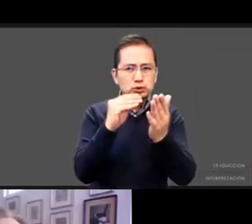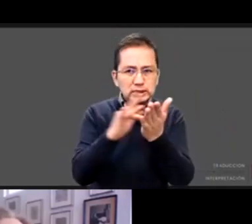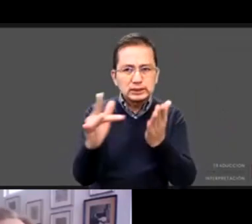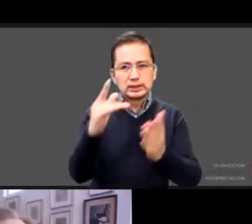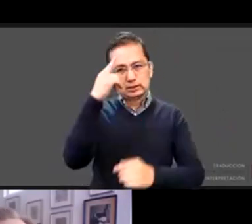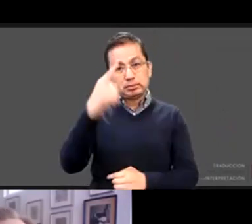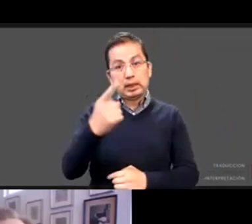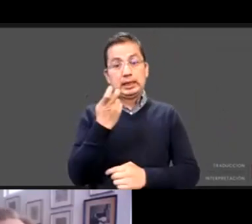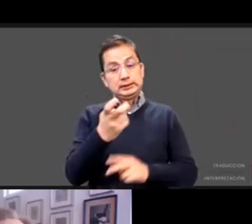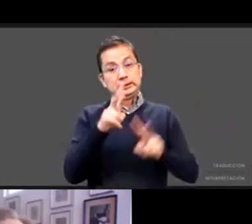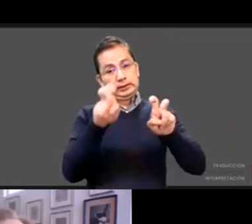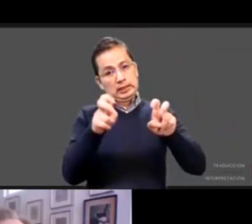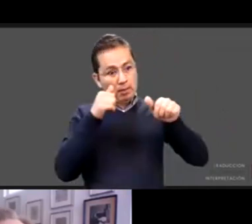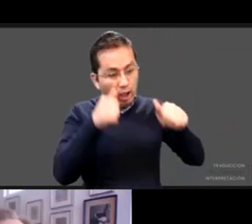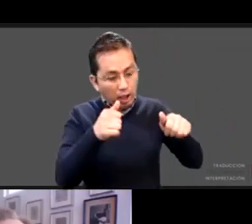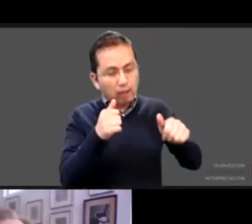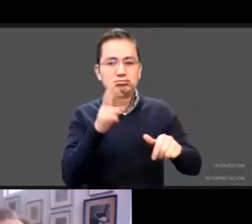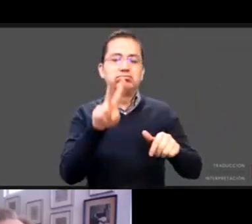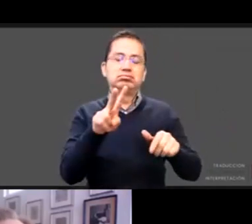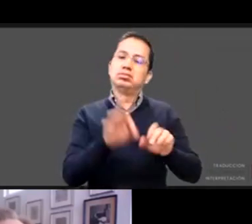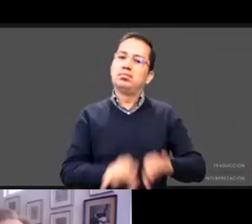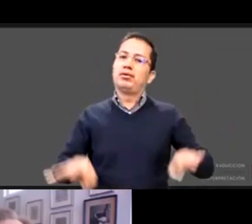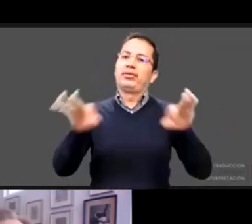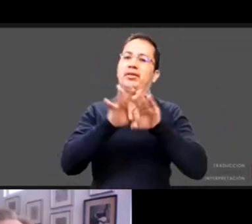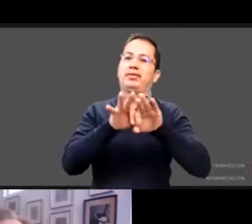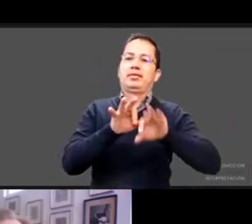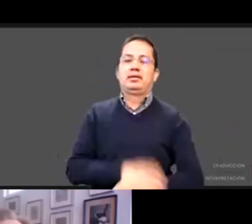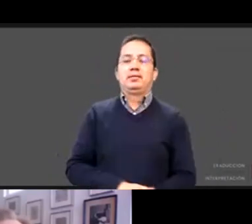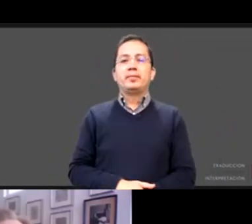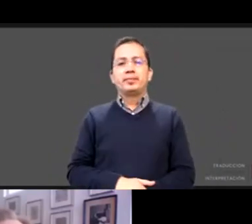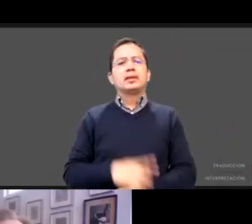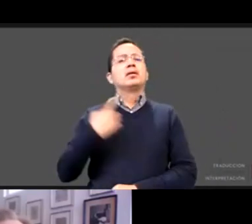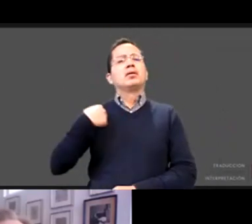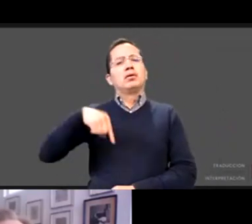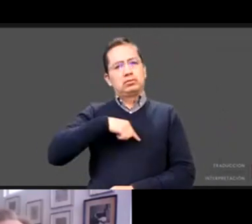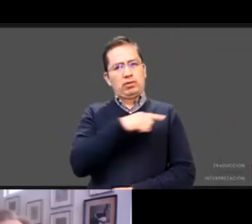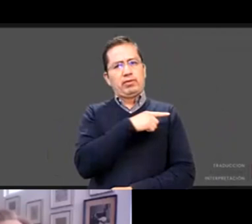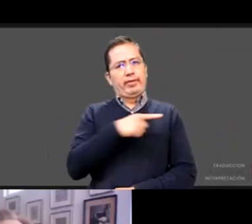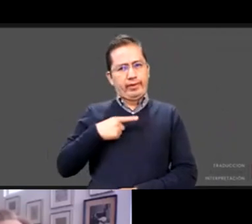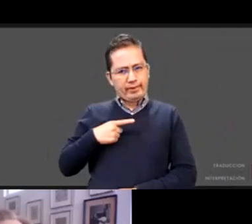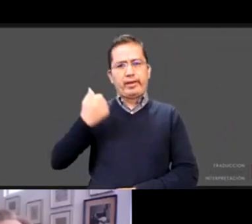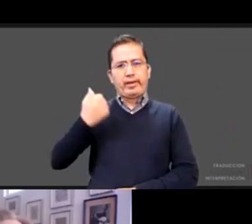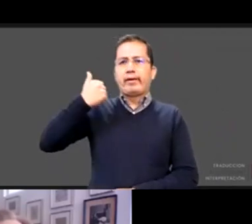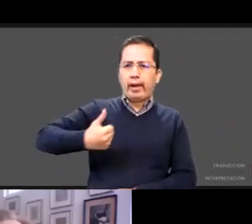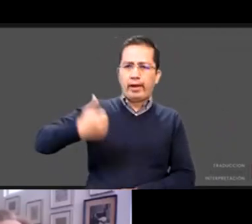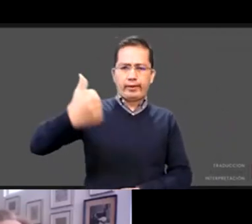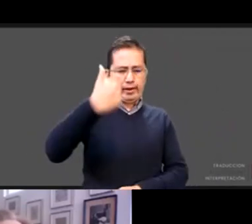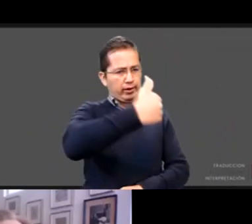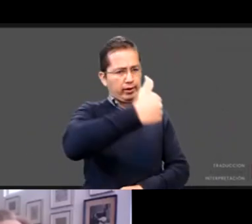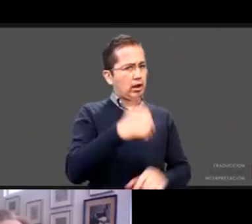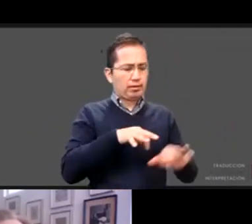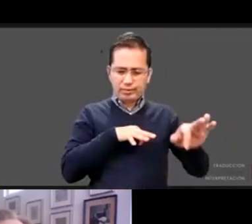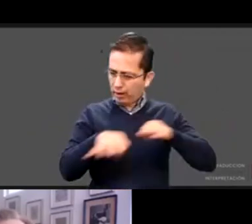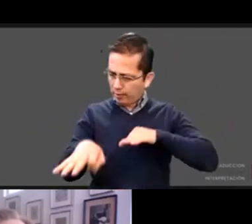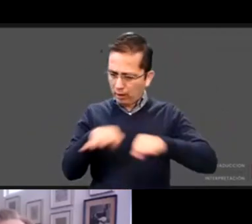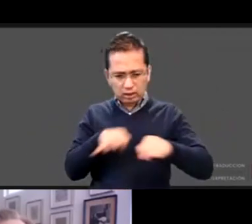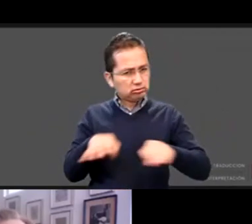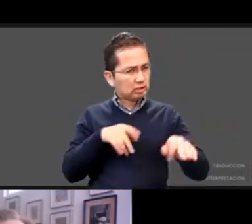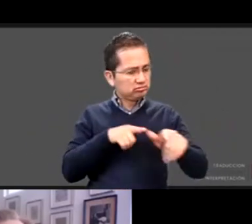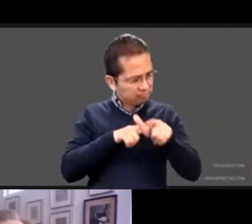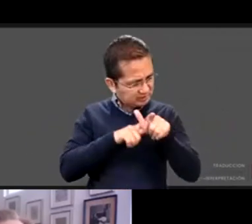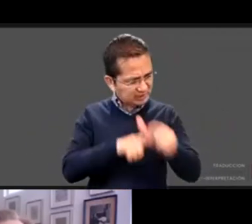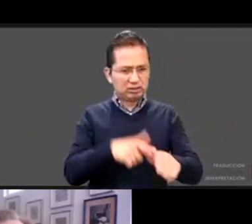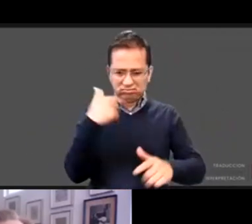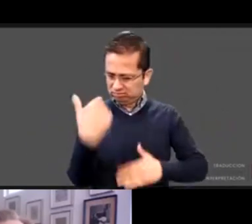infancia tenemos que seguir trabajando desde nuestras trincheras tenemos que lograr cada vez más